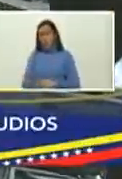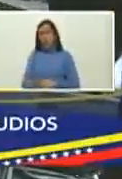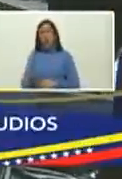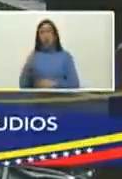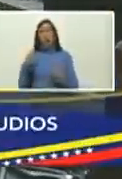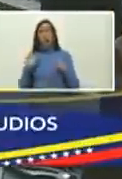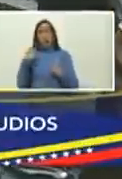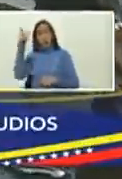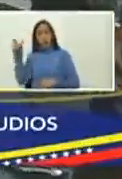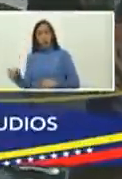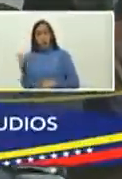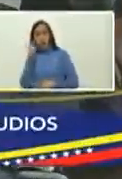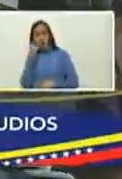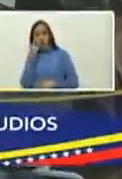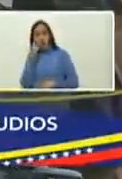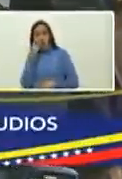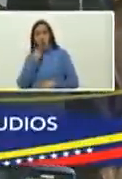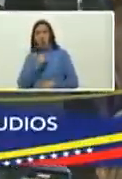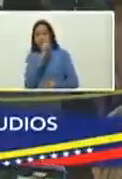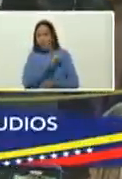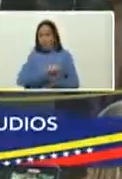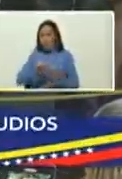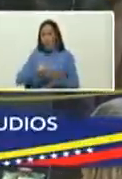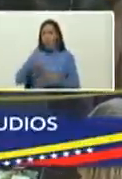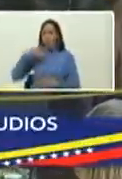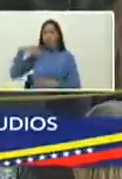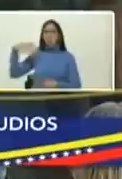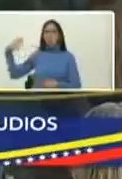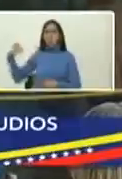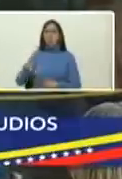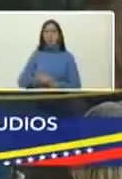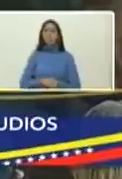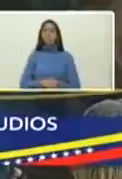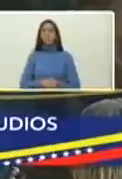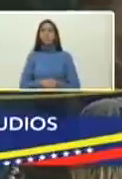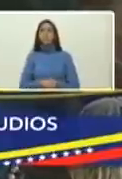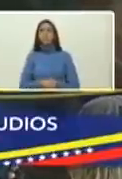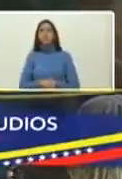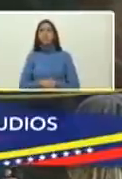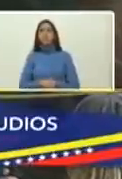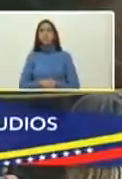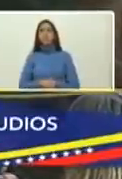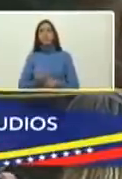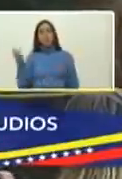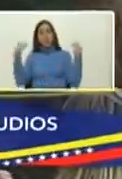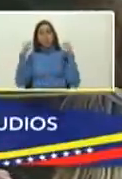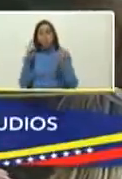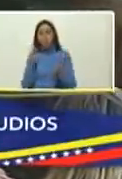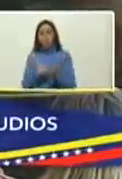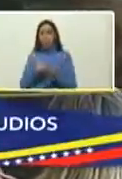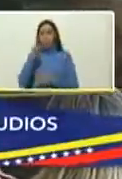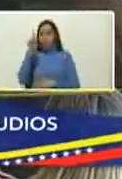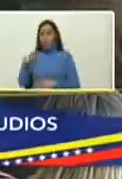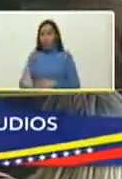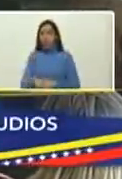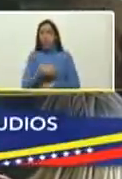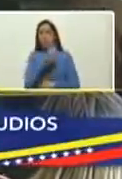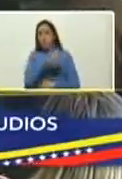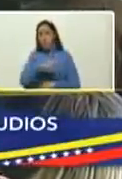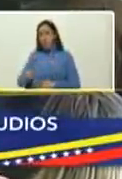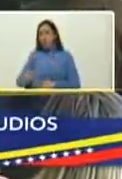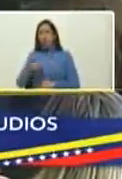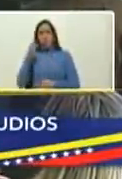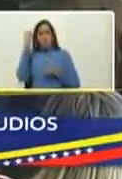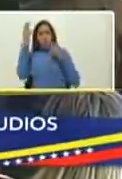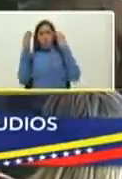obra del escritor venezolano y estimular a su vez la producción en el ámbito del ensayo. Participan también ensayos críticos